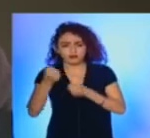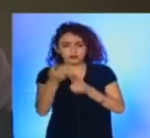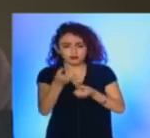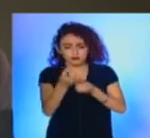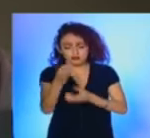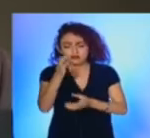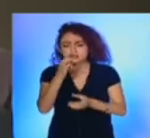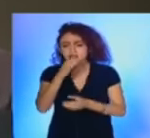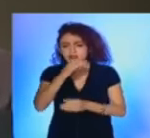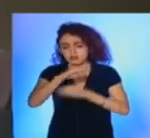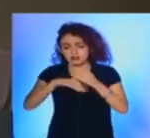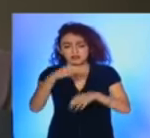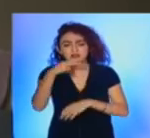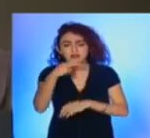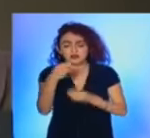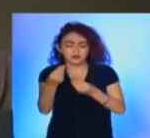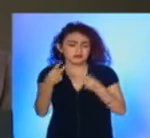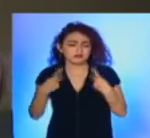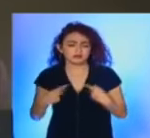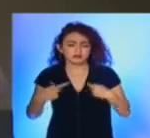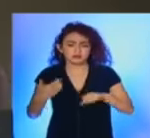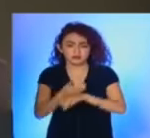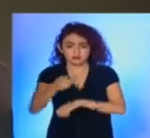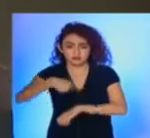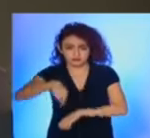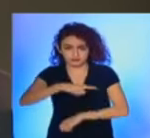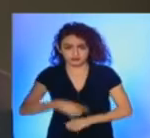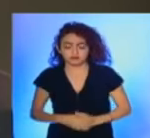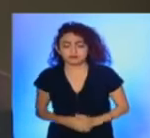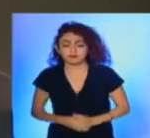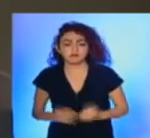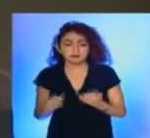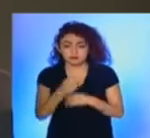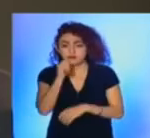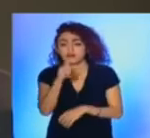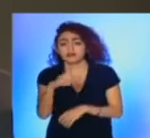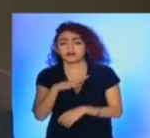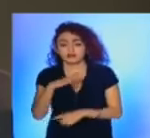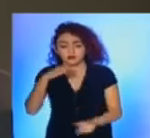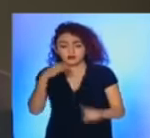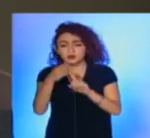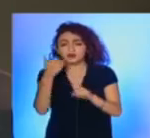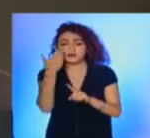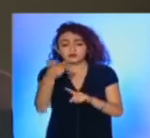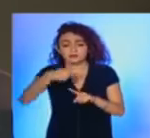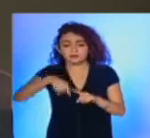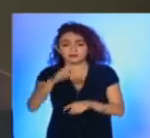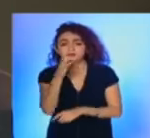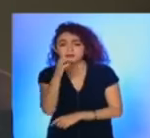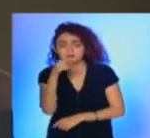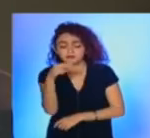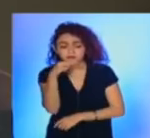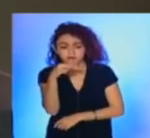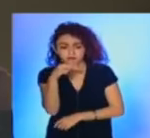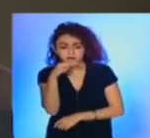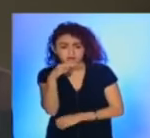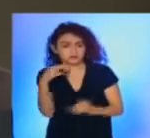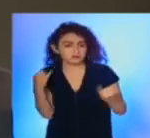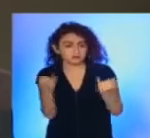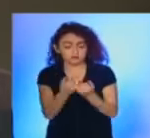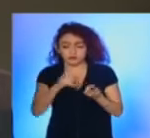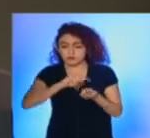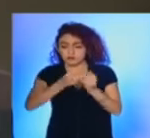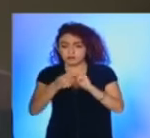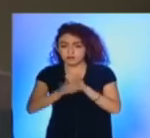cena de navidad a mucha gente del estado. También tenemos la intención de que esta cena de navidad también se